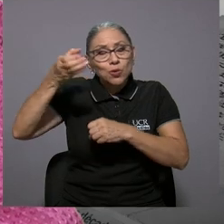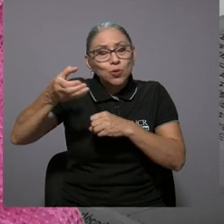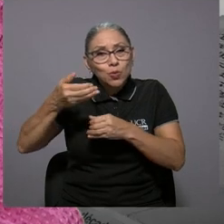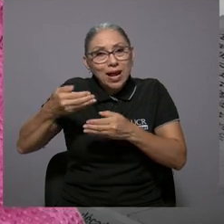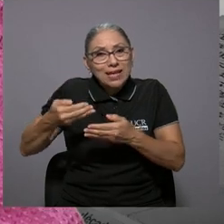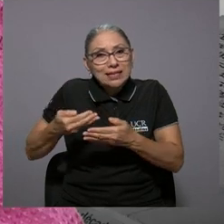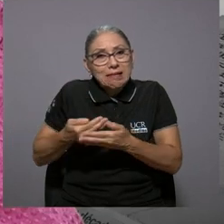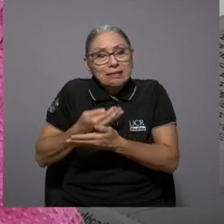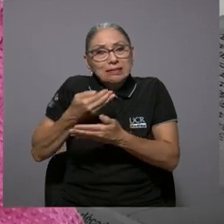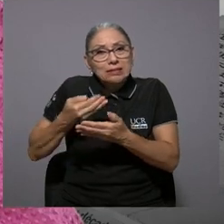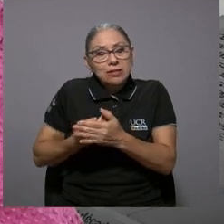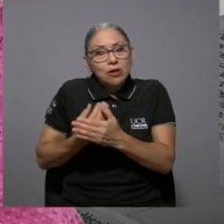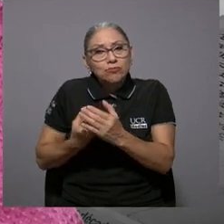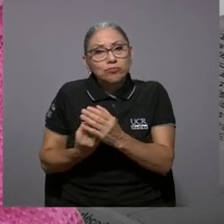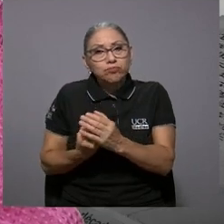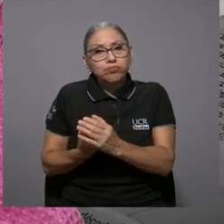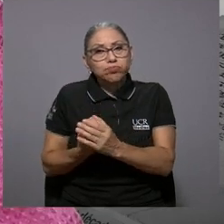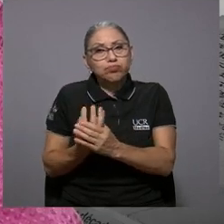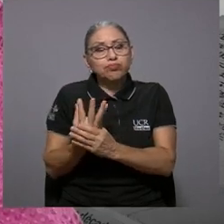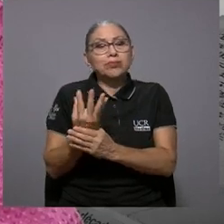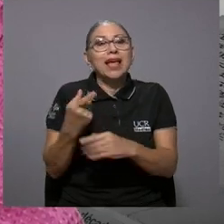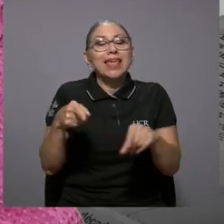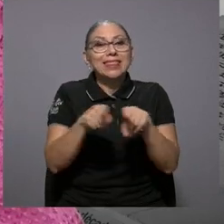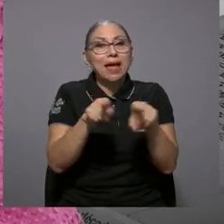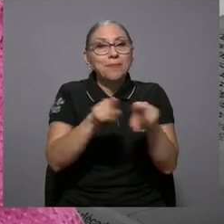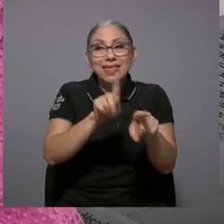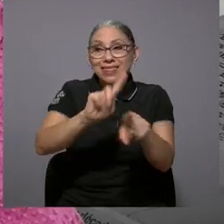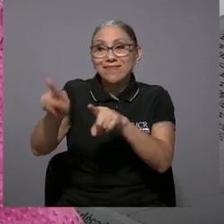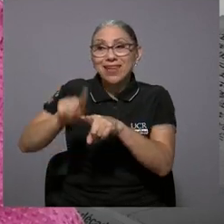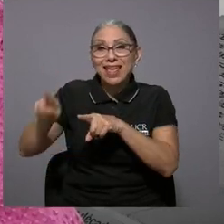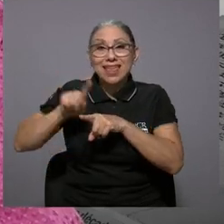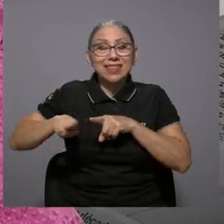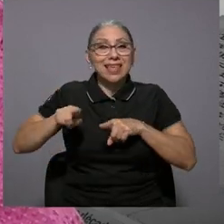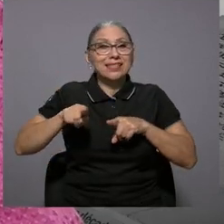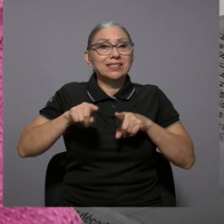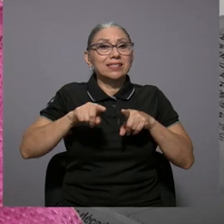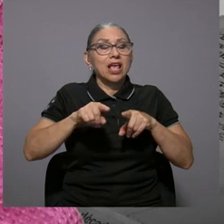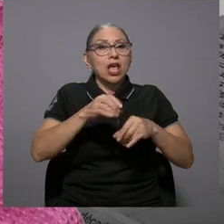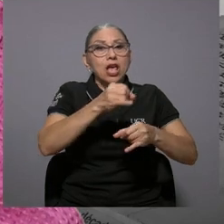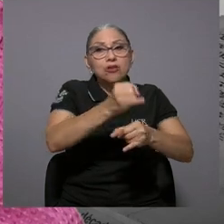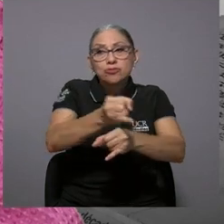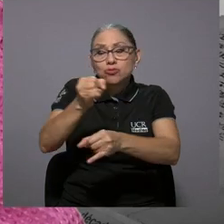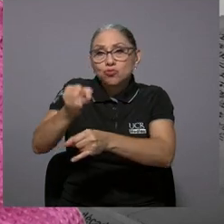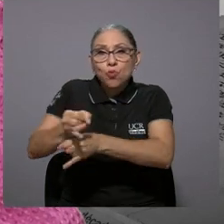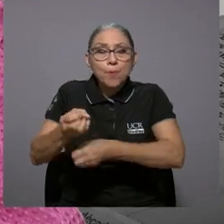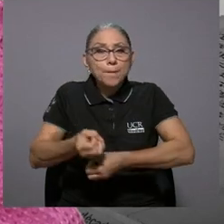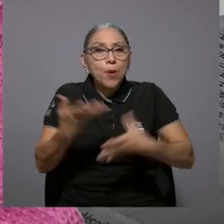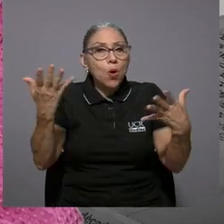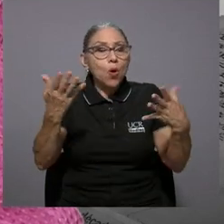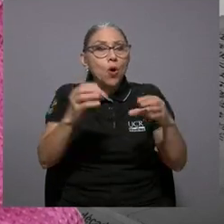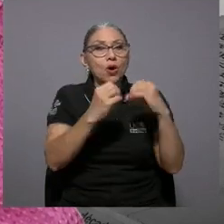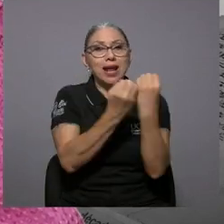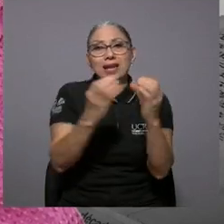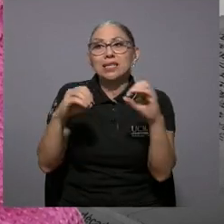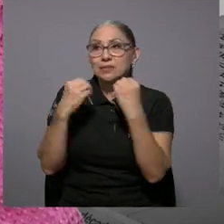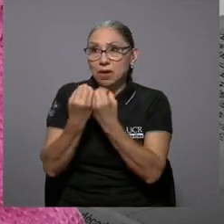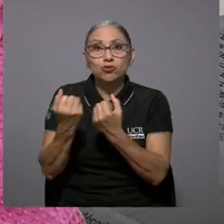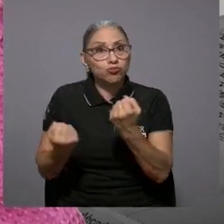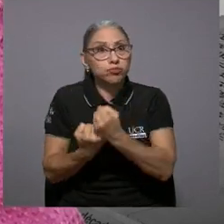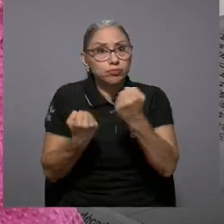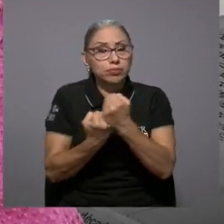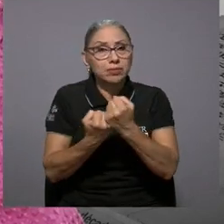en que la cultura estaba floreciente y además era impulsada desde los organismos estatales,